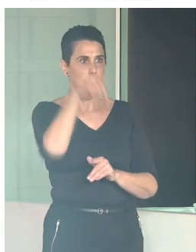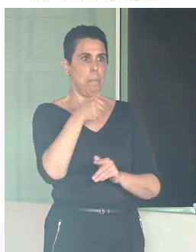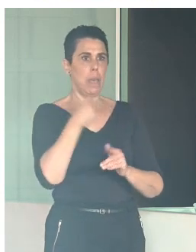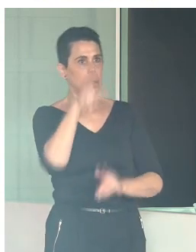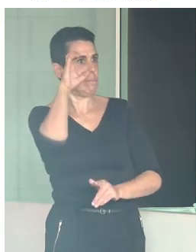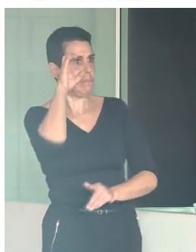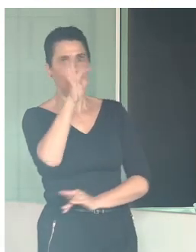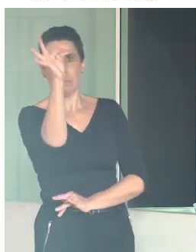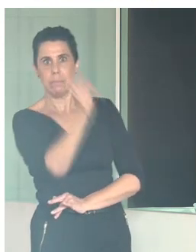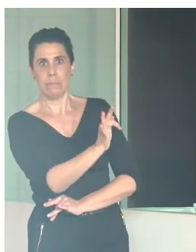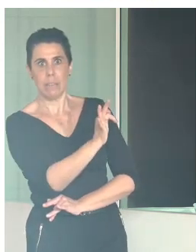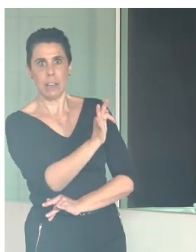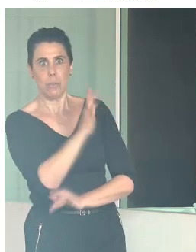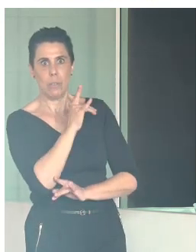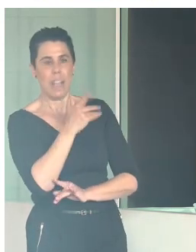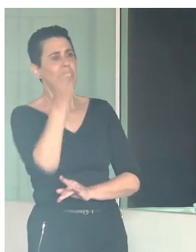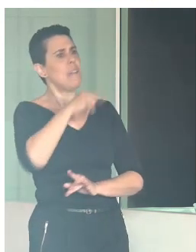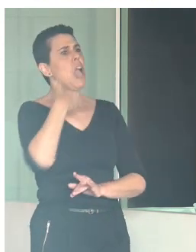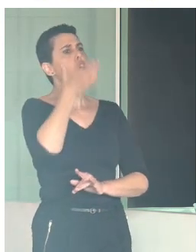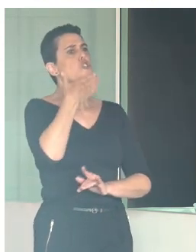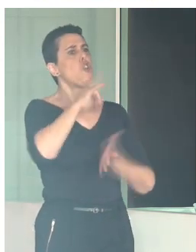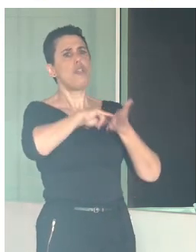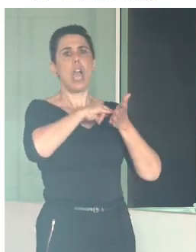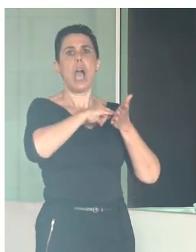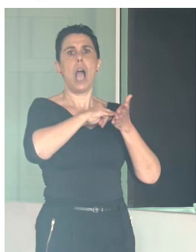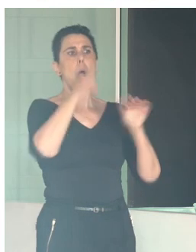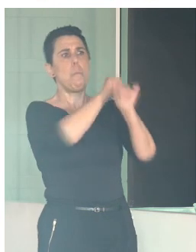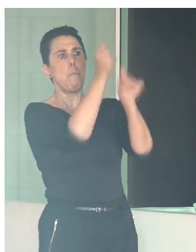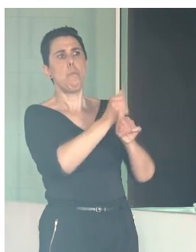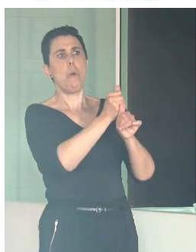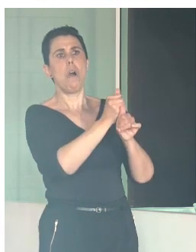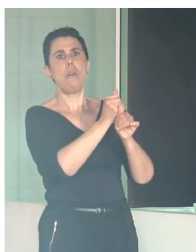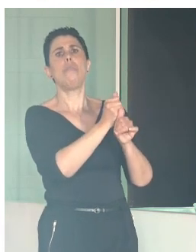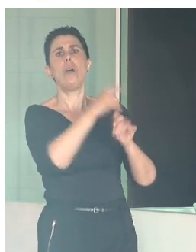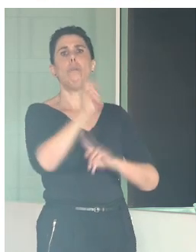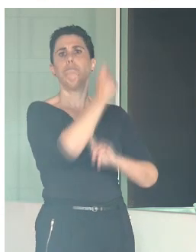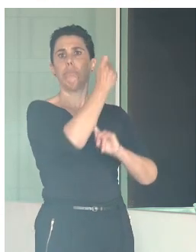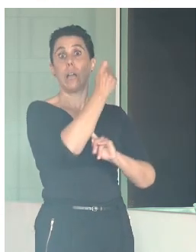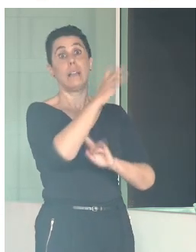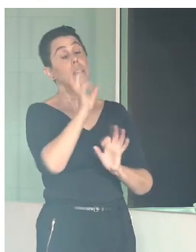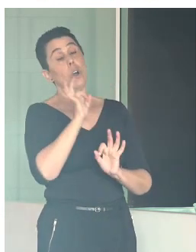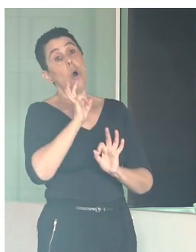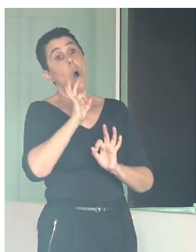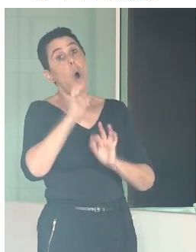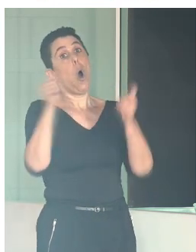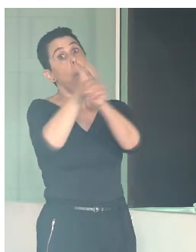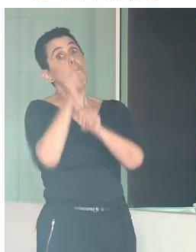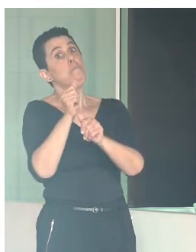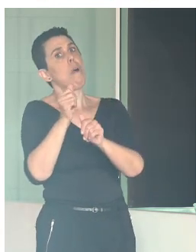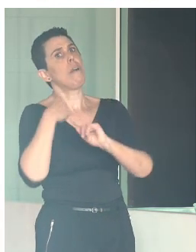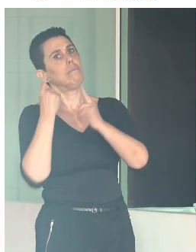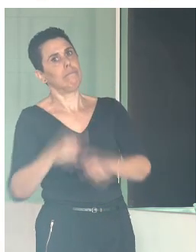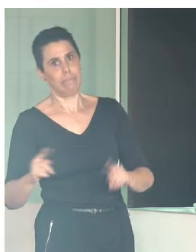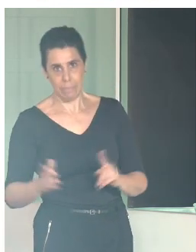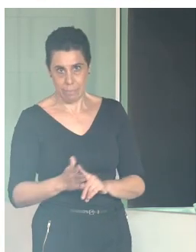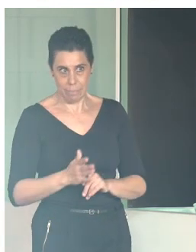Es importante conocer modelos que han funcionado, también experiencias que no hayan funcionado tan bien y así poder abordar los retos que tenemos en el futuro.